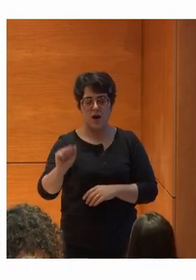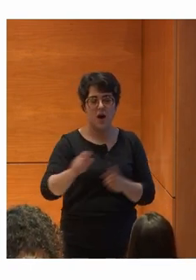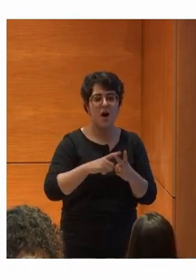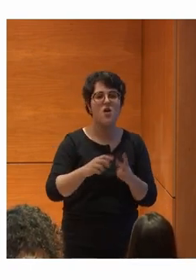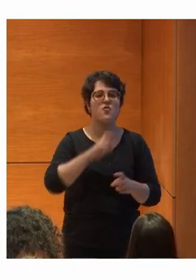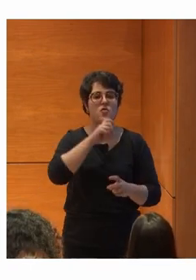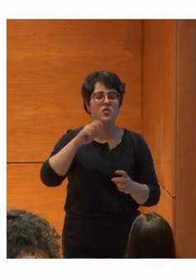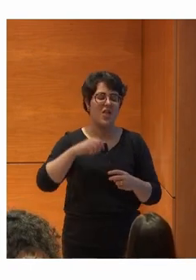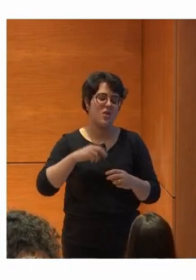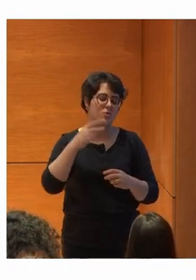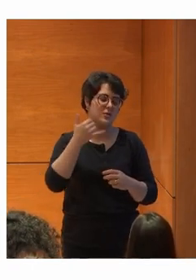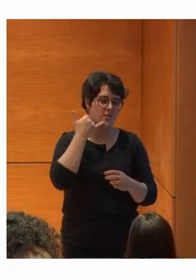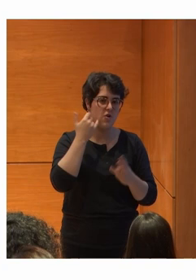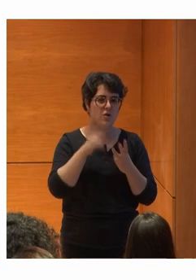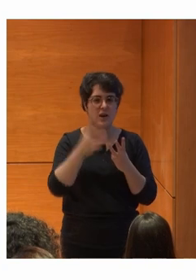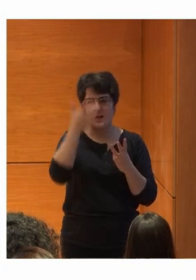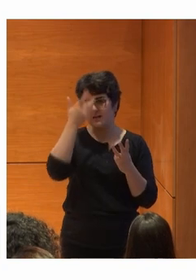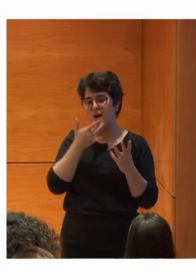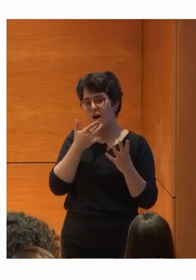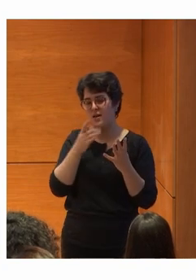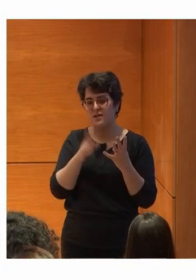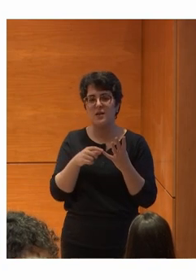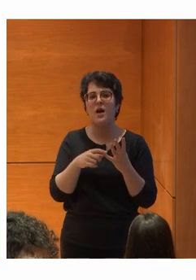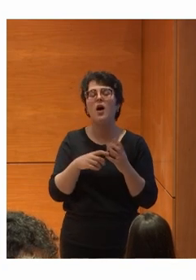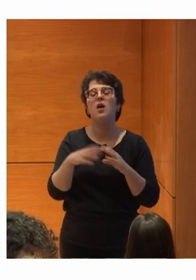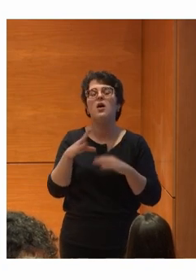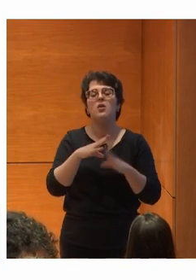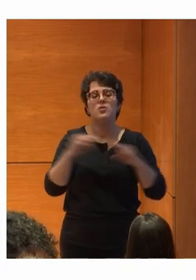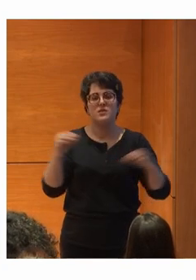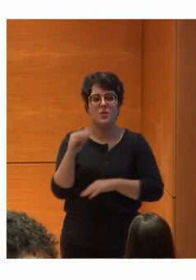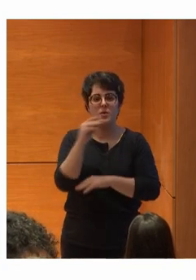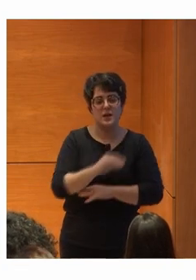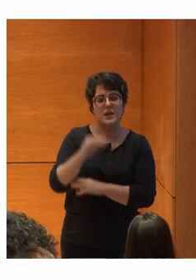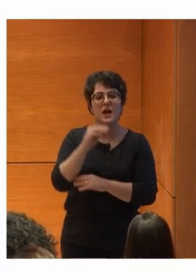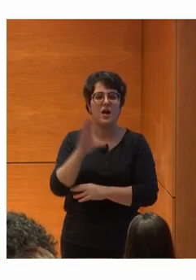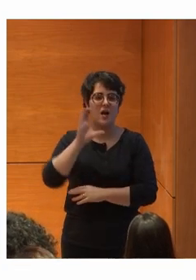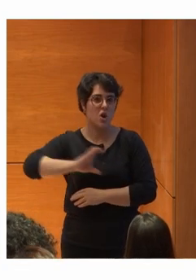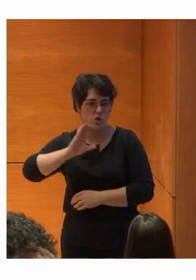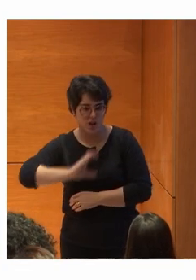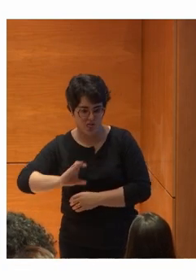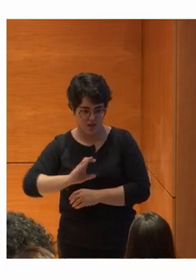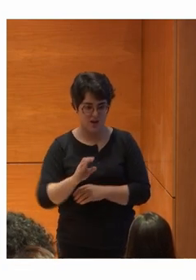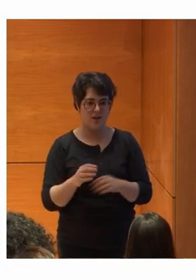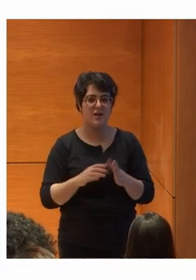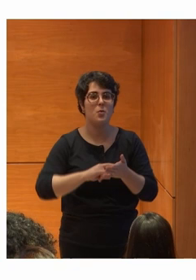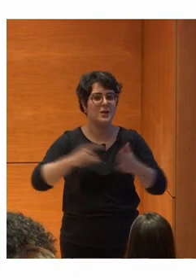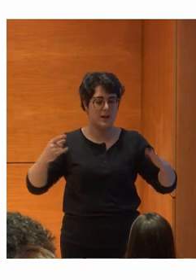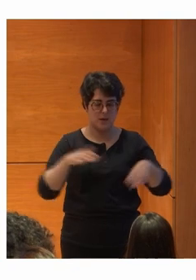Telefónica Samsung Bueno Inetum Universidad Politécnica Universidad Carlos III Aquí tenéis